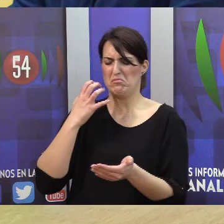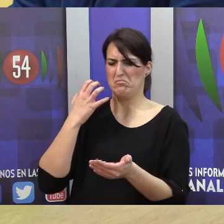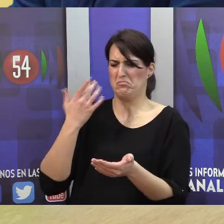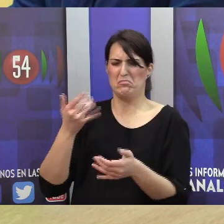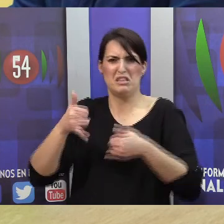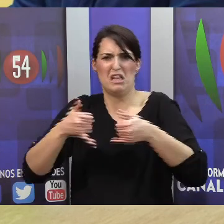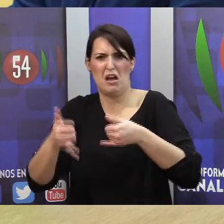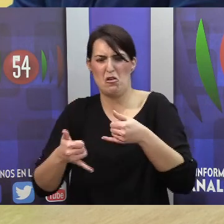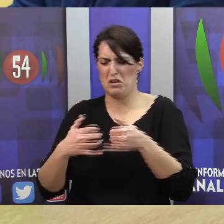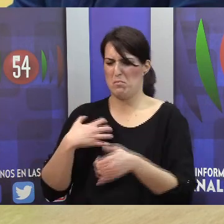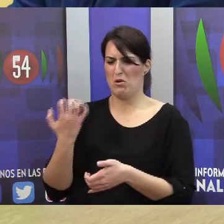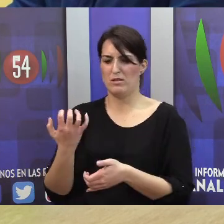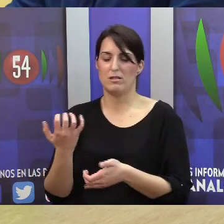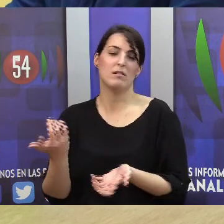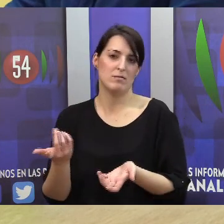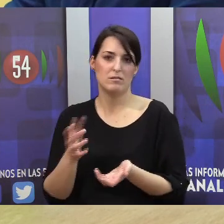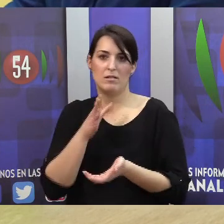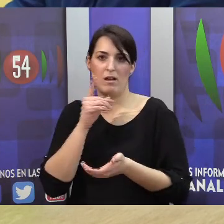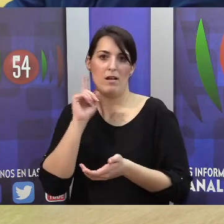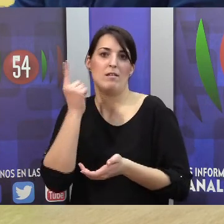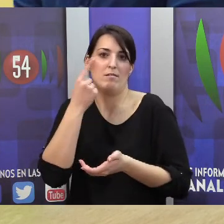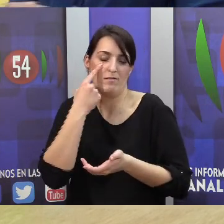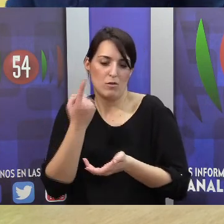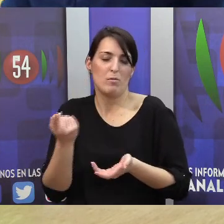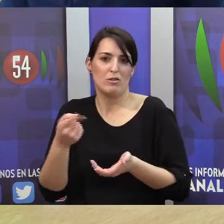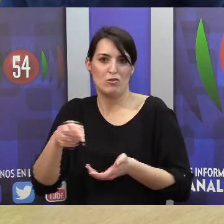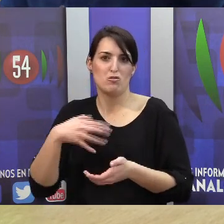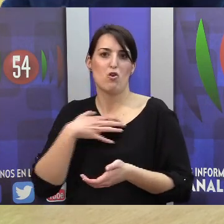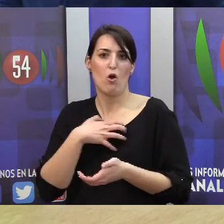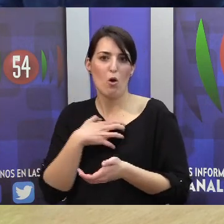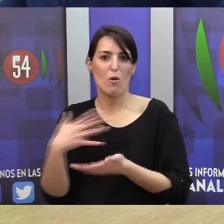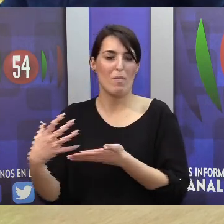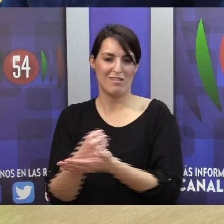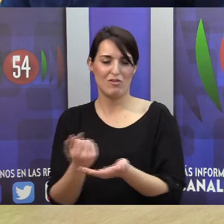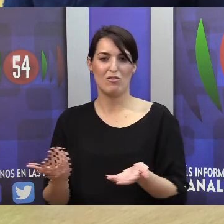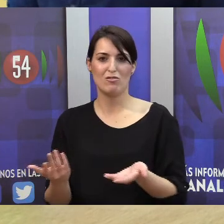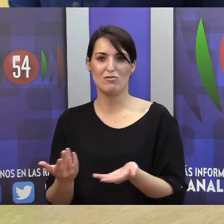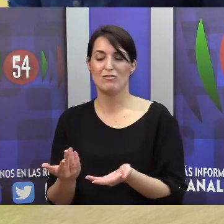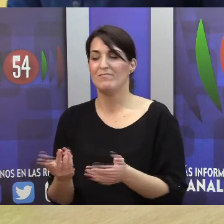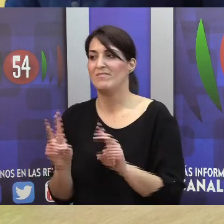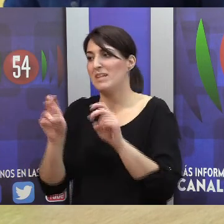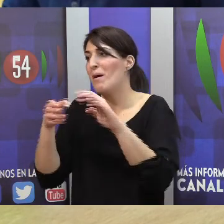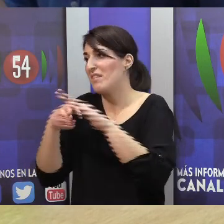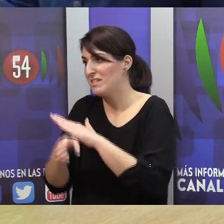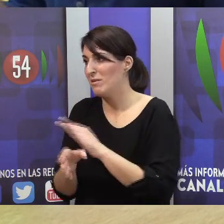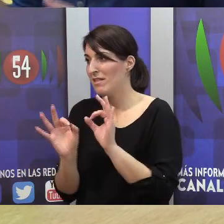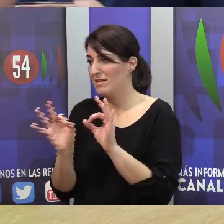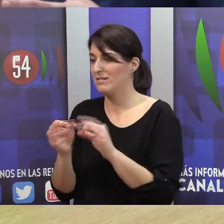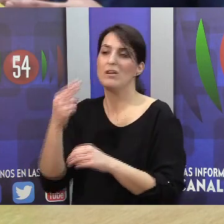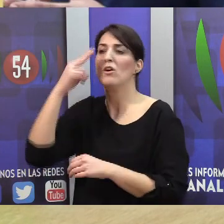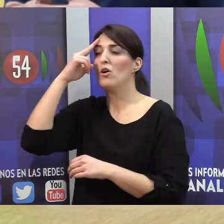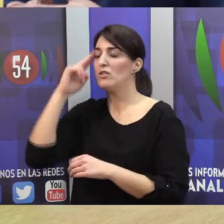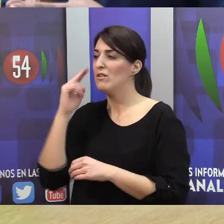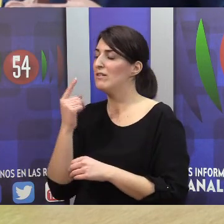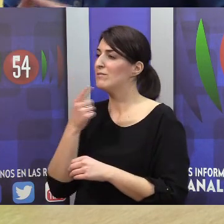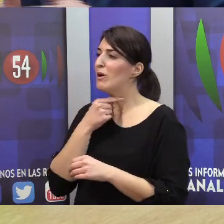tacones, y luego hemos descubierto que es una cosa comodísima para todos. Se trata de hablar de accesibilidad al final. José Luis, sí que me gustaría que nos